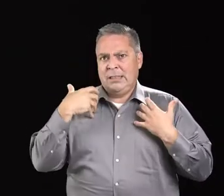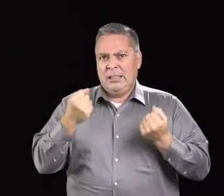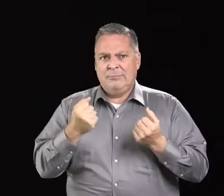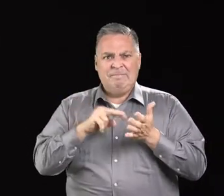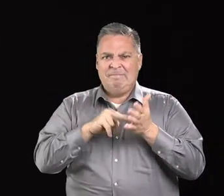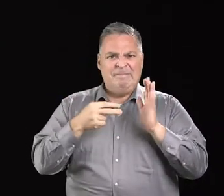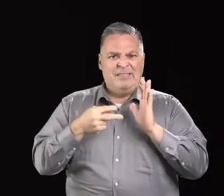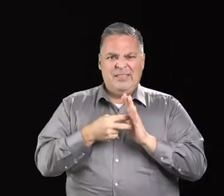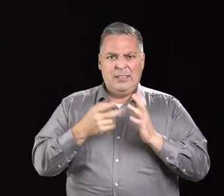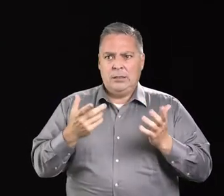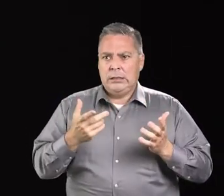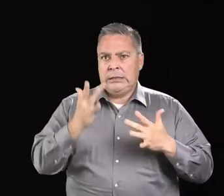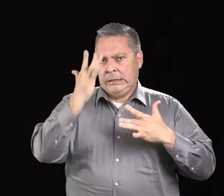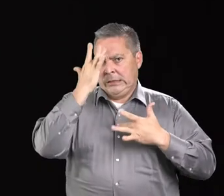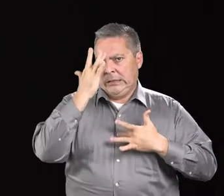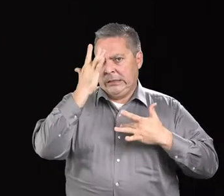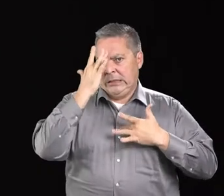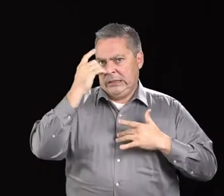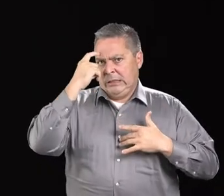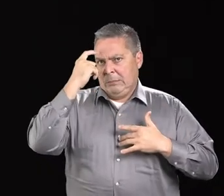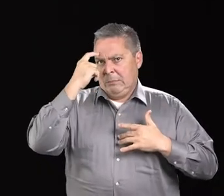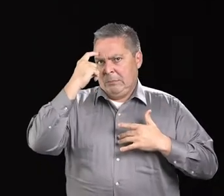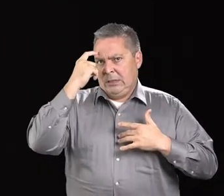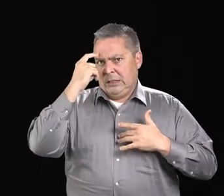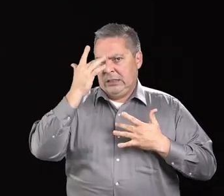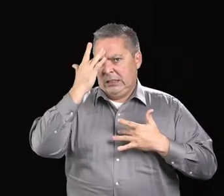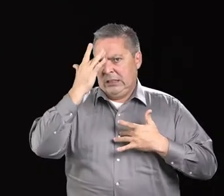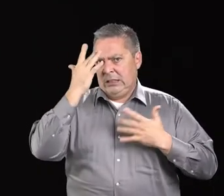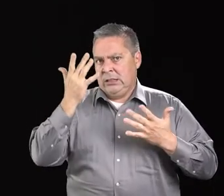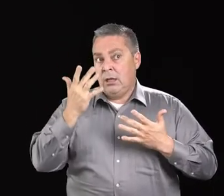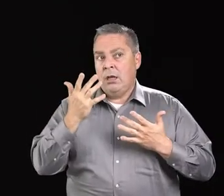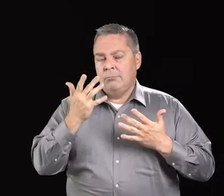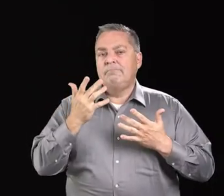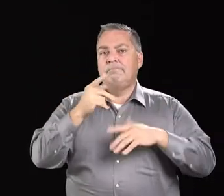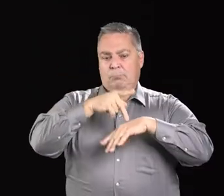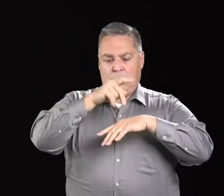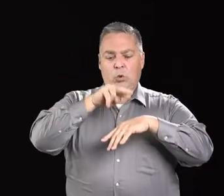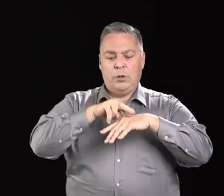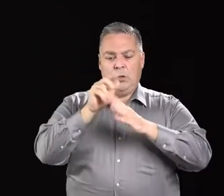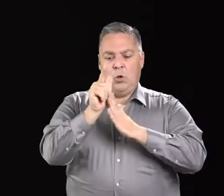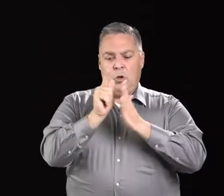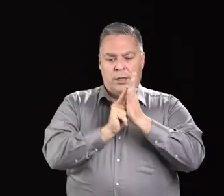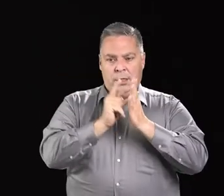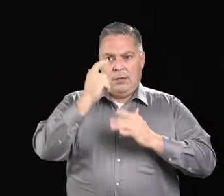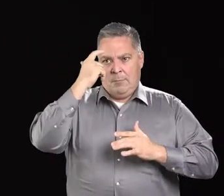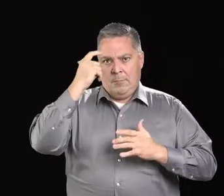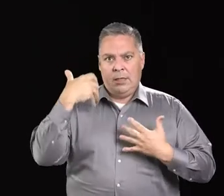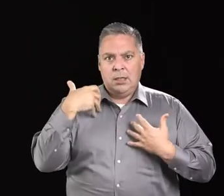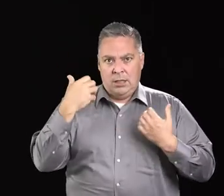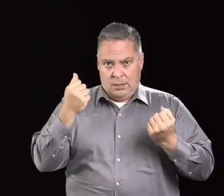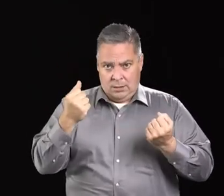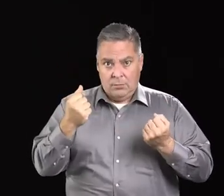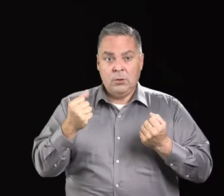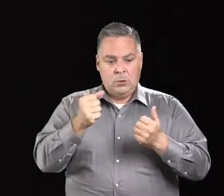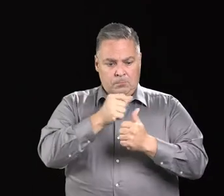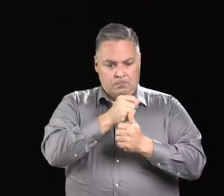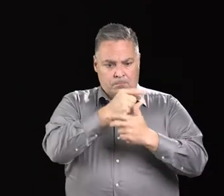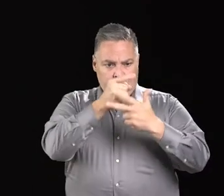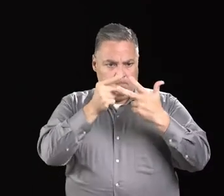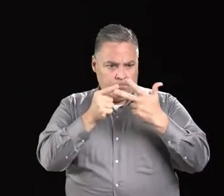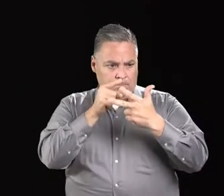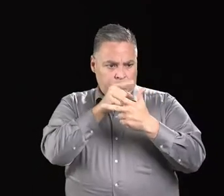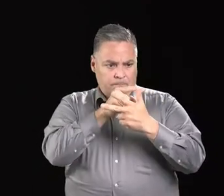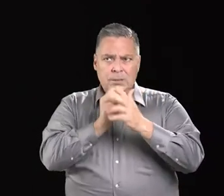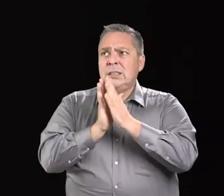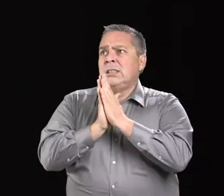y qué es un trastorno de salud mental. También hablaremos sobre la ley de salud mental de Puerto Rico y sobre tres remedios